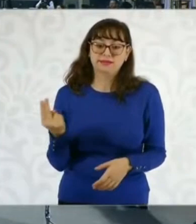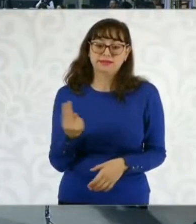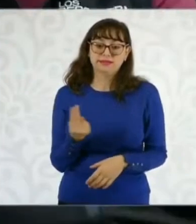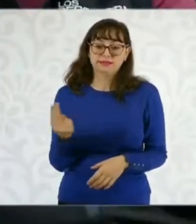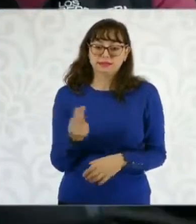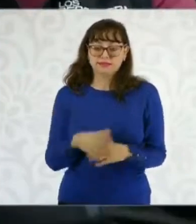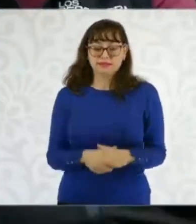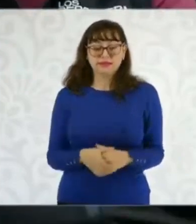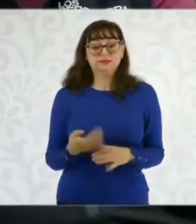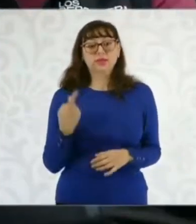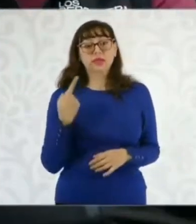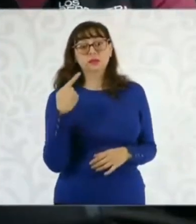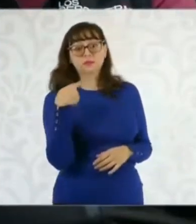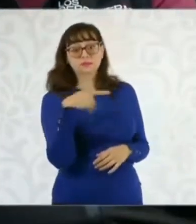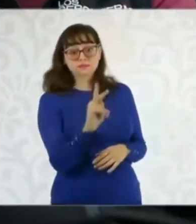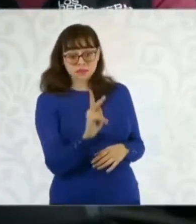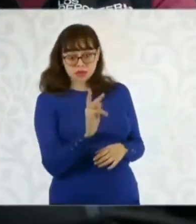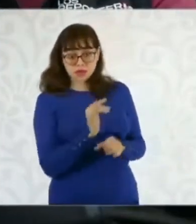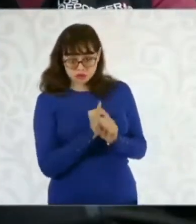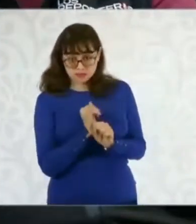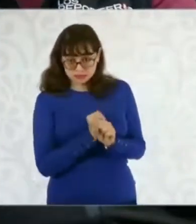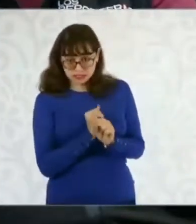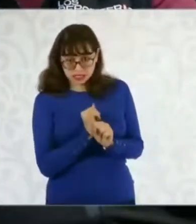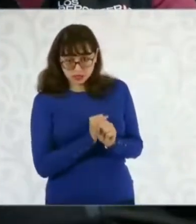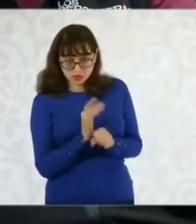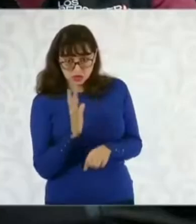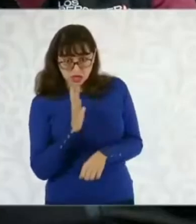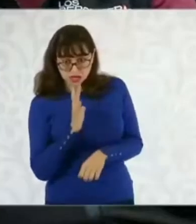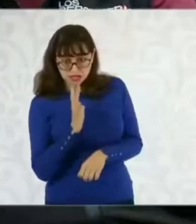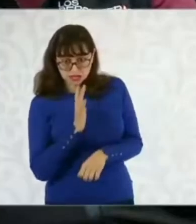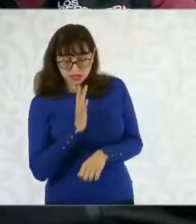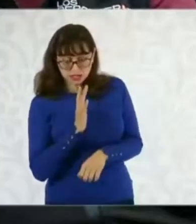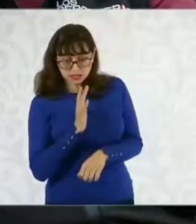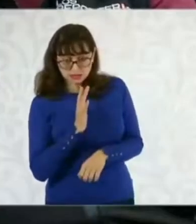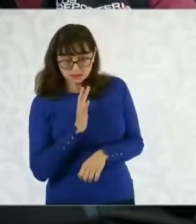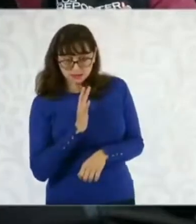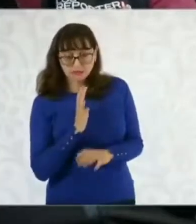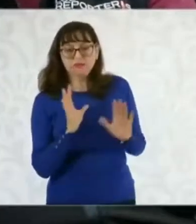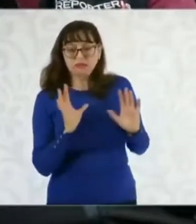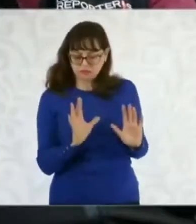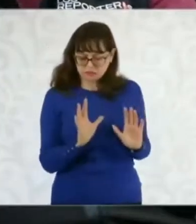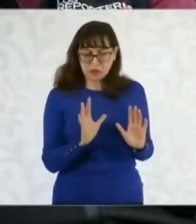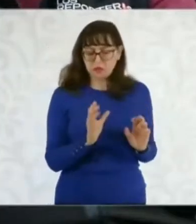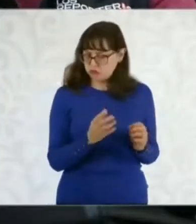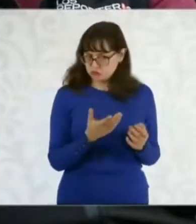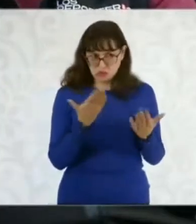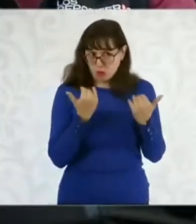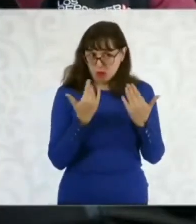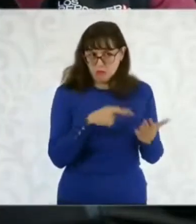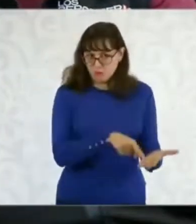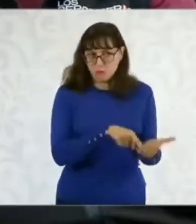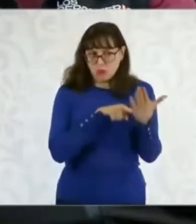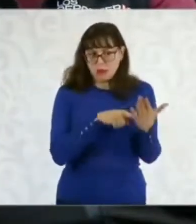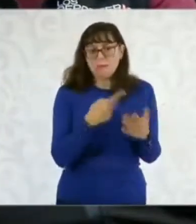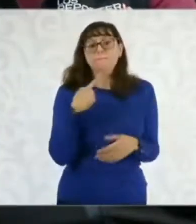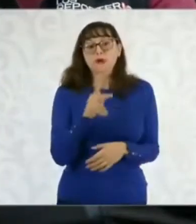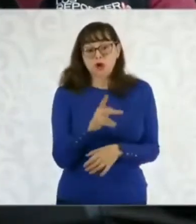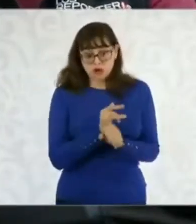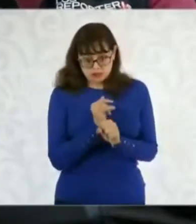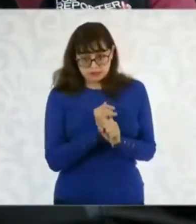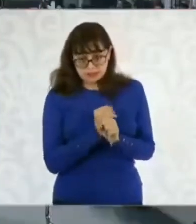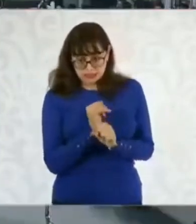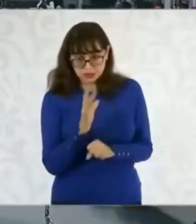dentro del entorno de investigación. O sea, una cosa es que se tengan todavía pruebas hasta el momento, pero otra cosa es que sí se está